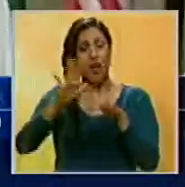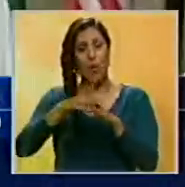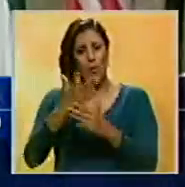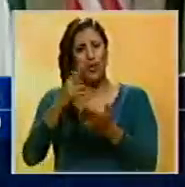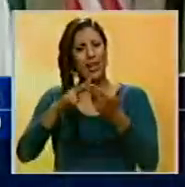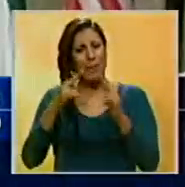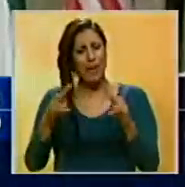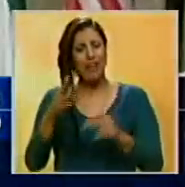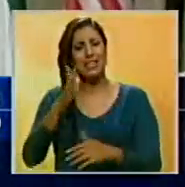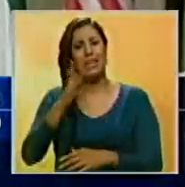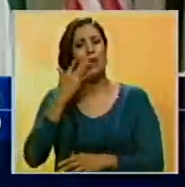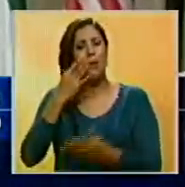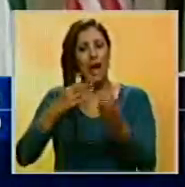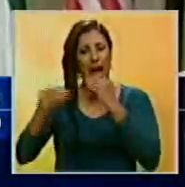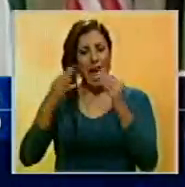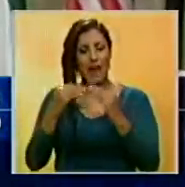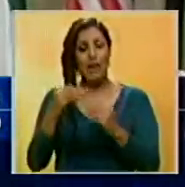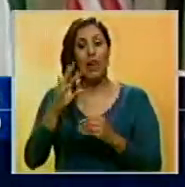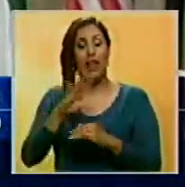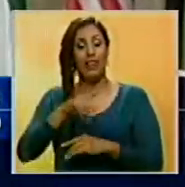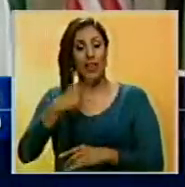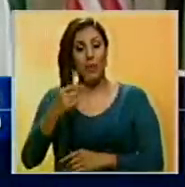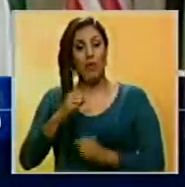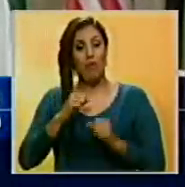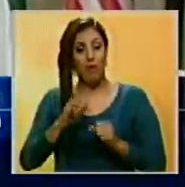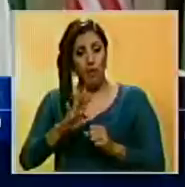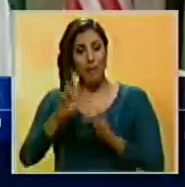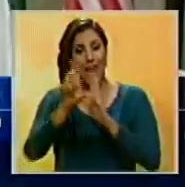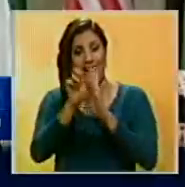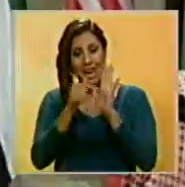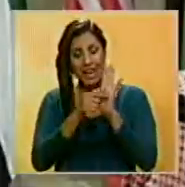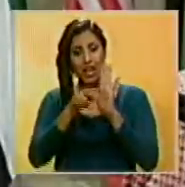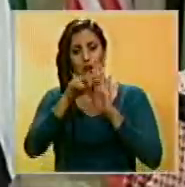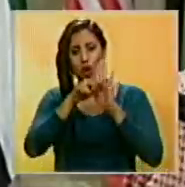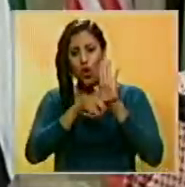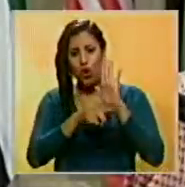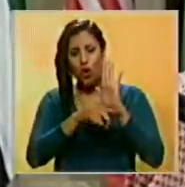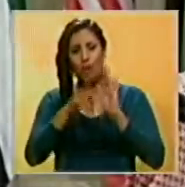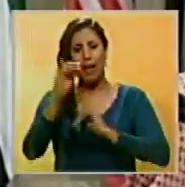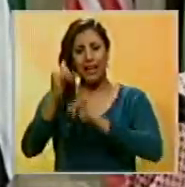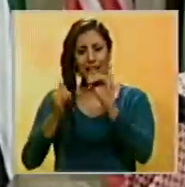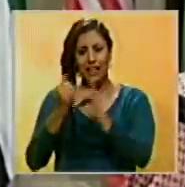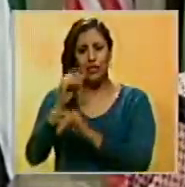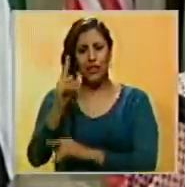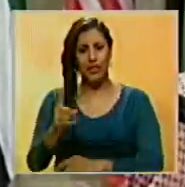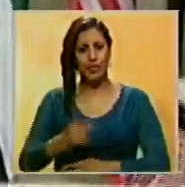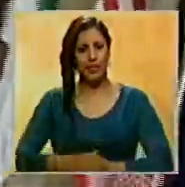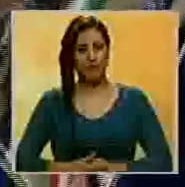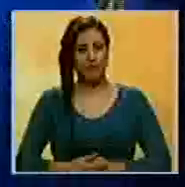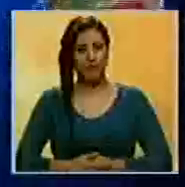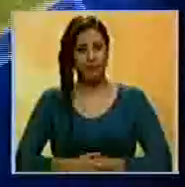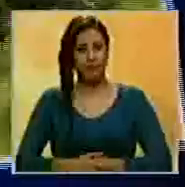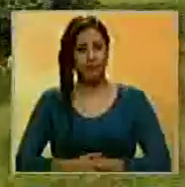vías pacíficas como el diálogo y que actúe conforme a las leyes y las normas internacionales.